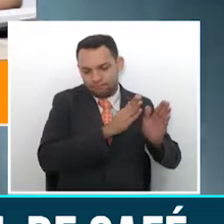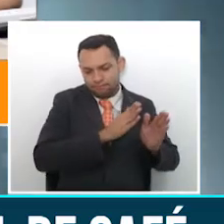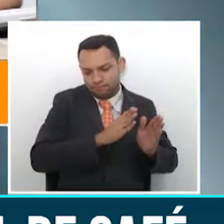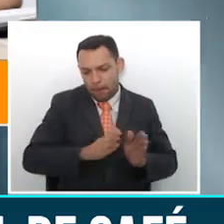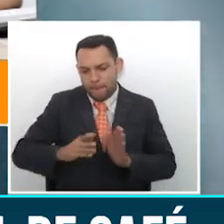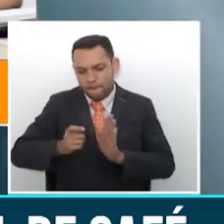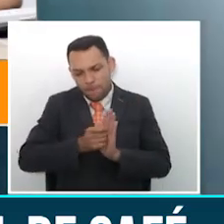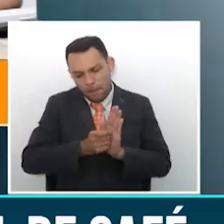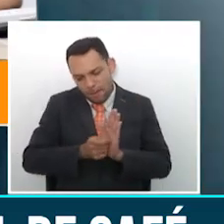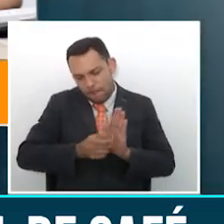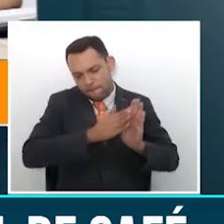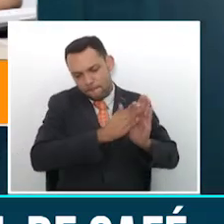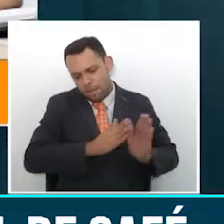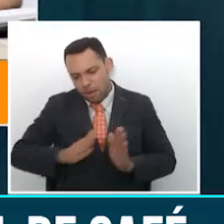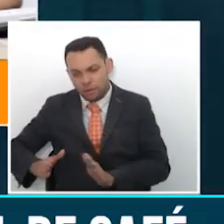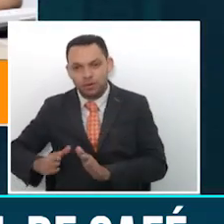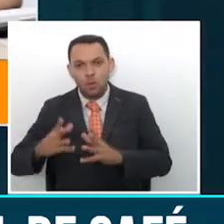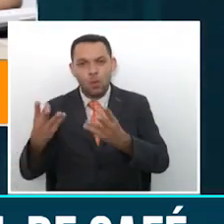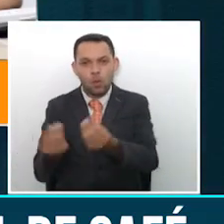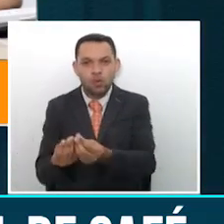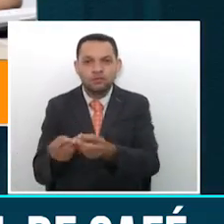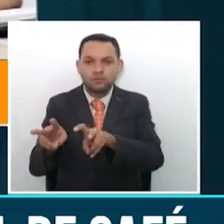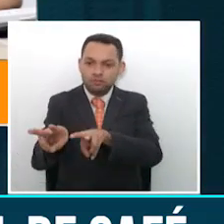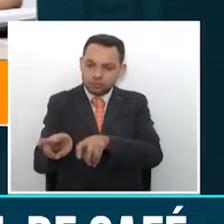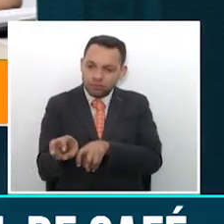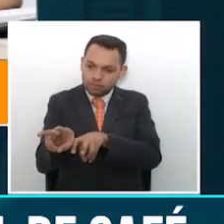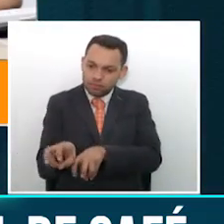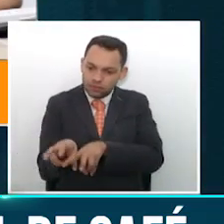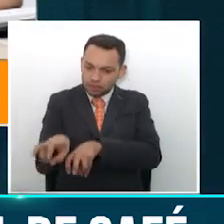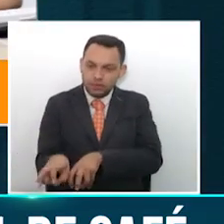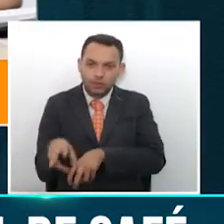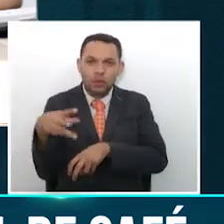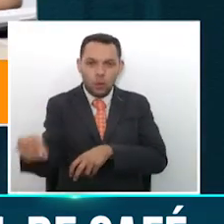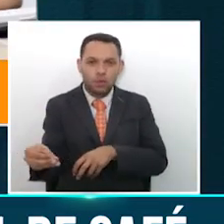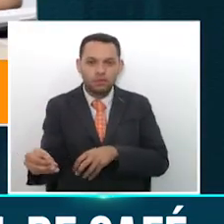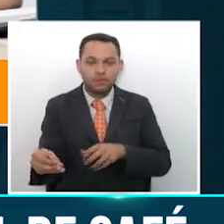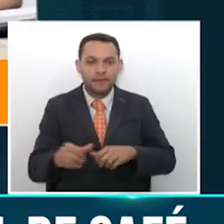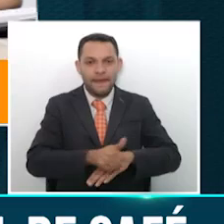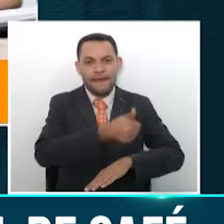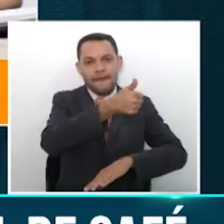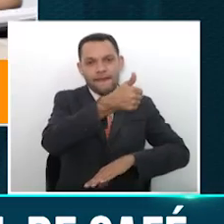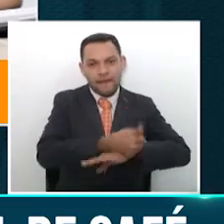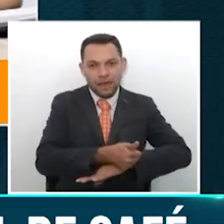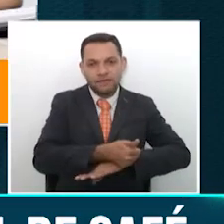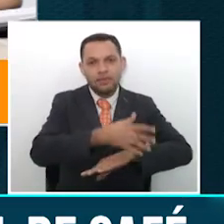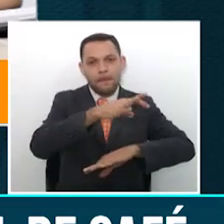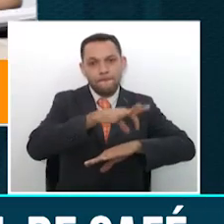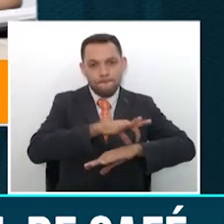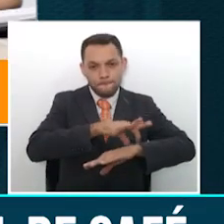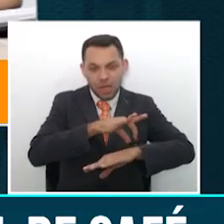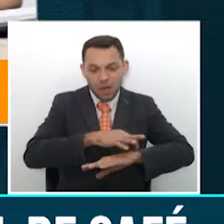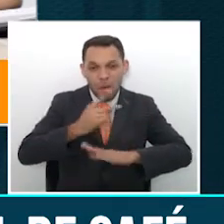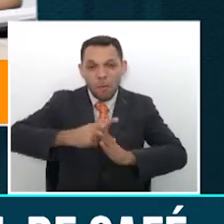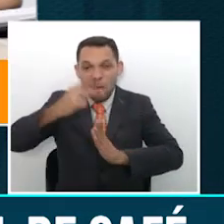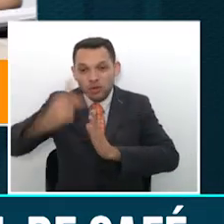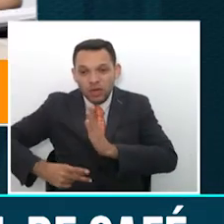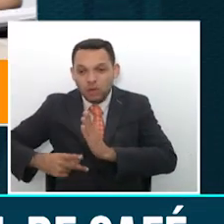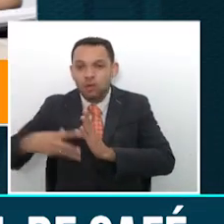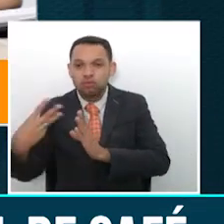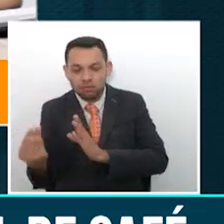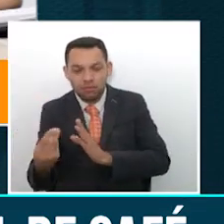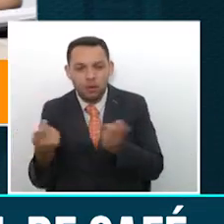casi que convertiríamos al sector agropecuario en otro municipio, con un gerente médico para ese proyecto de los agricultores,